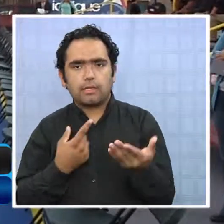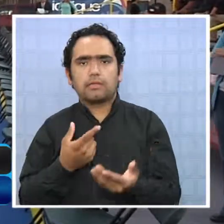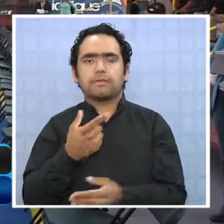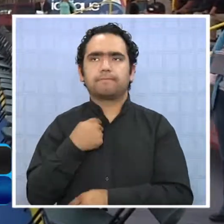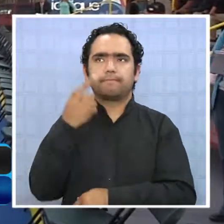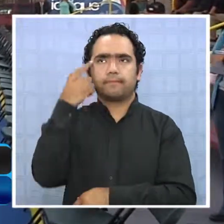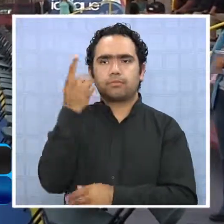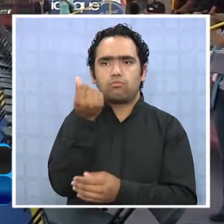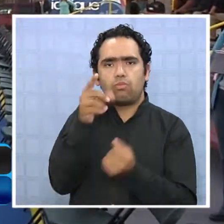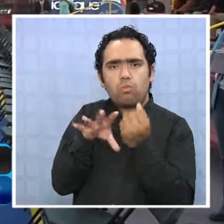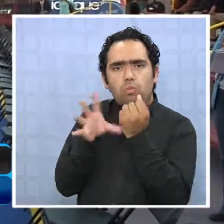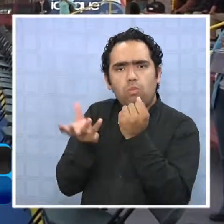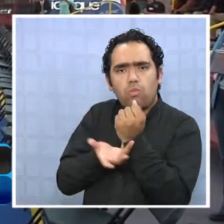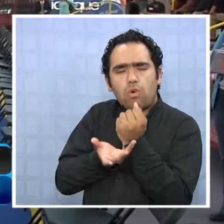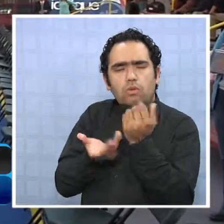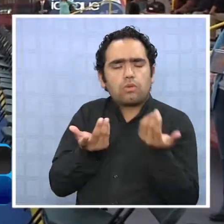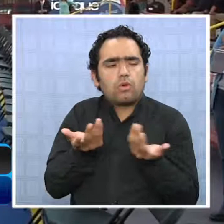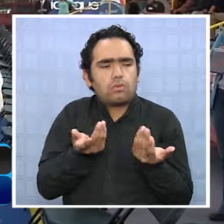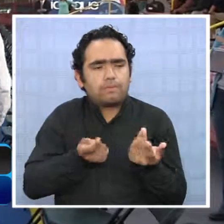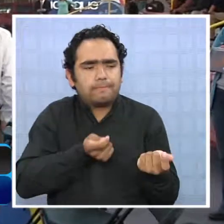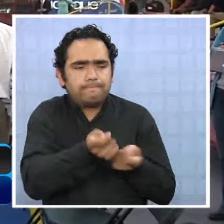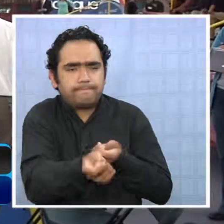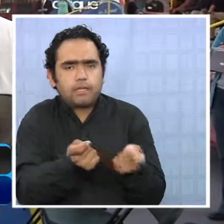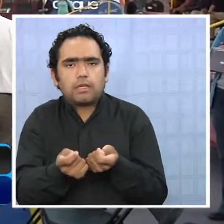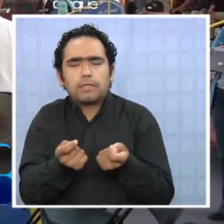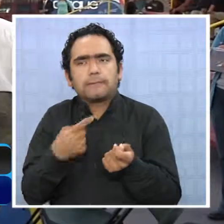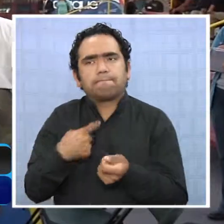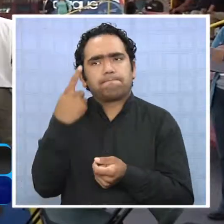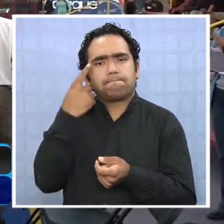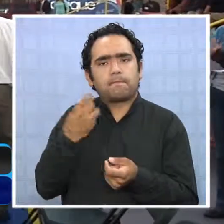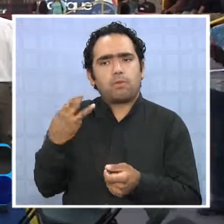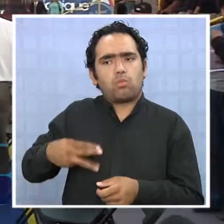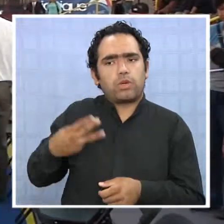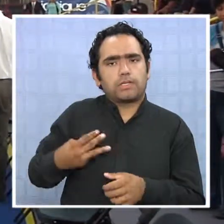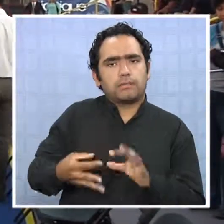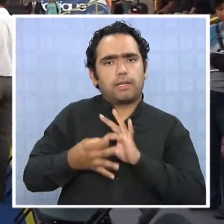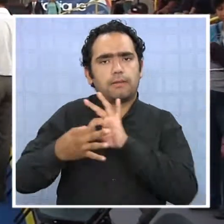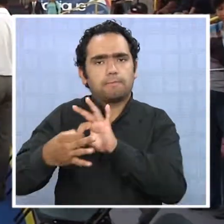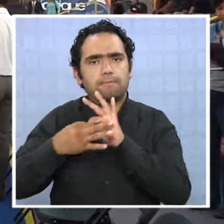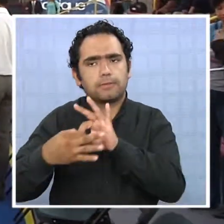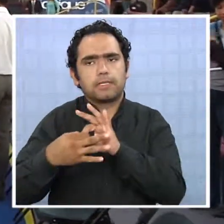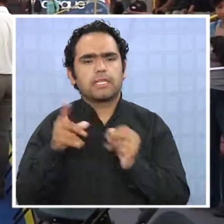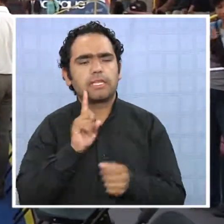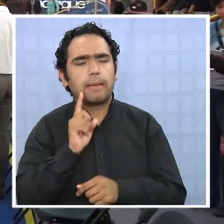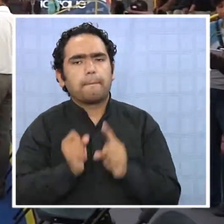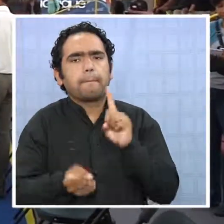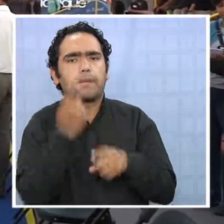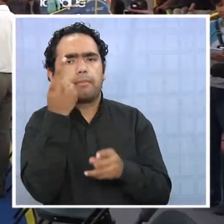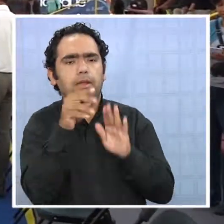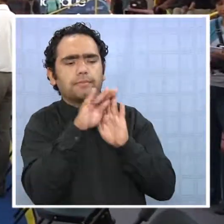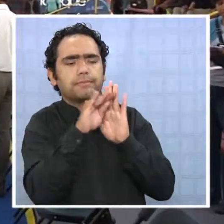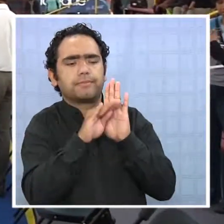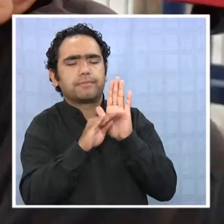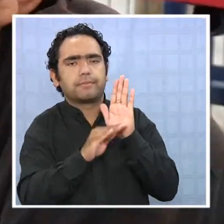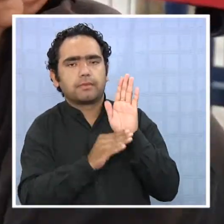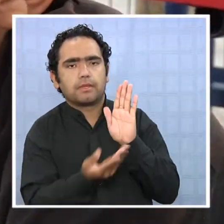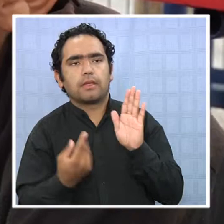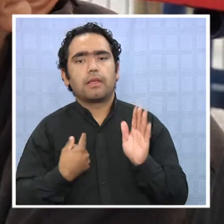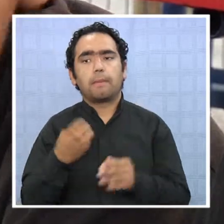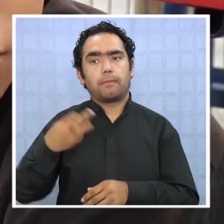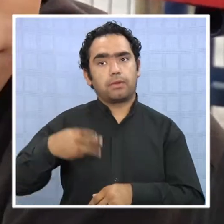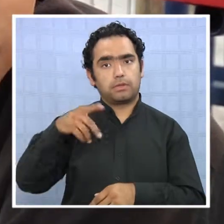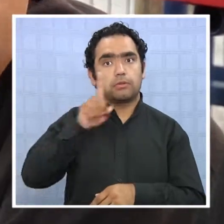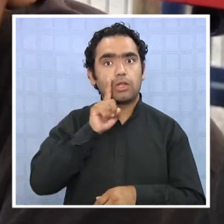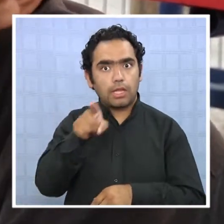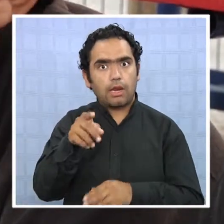definimos un monto, y vimos con el municipio cuáles eran las que tenían mayor prioridad. Y el municipio también tenía un programa